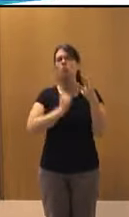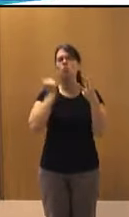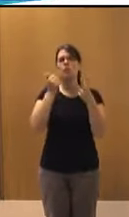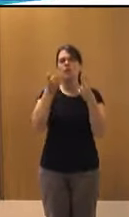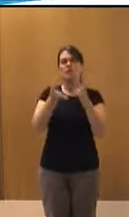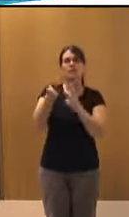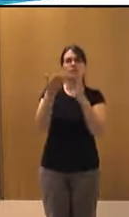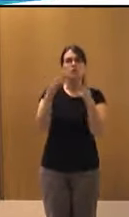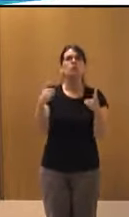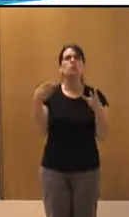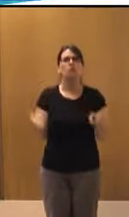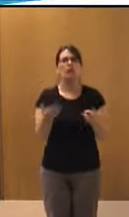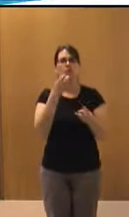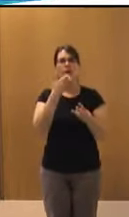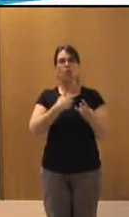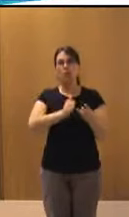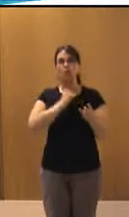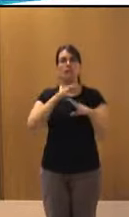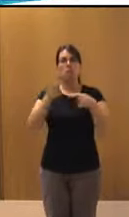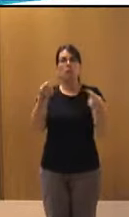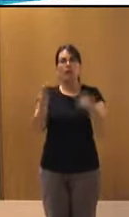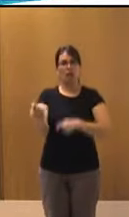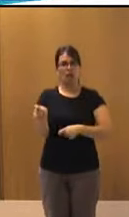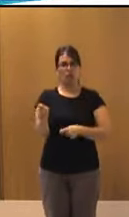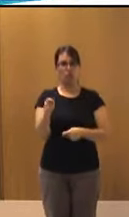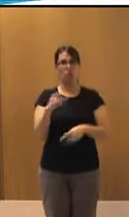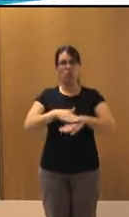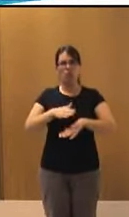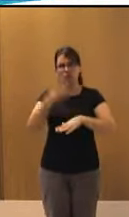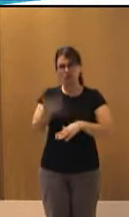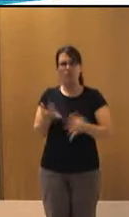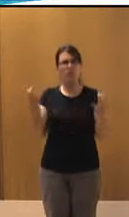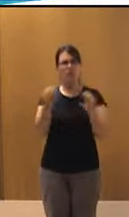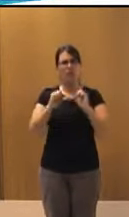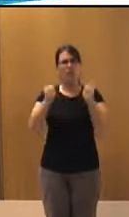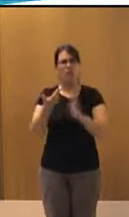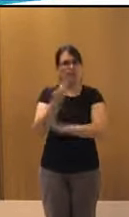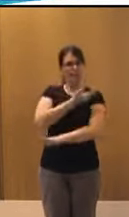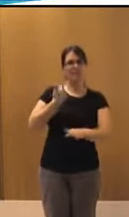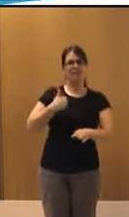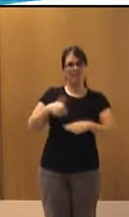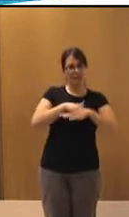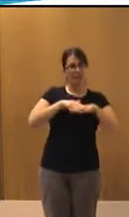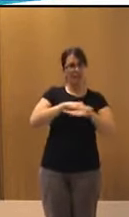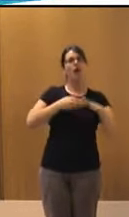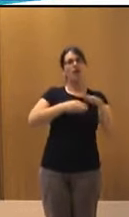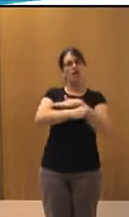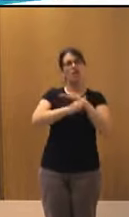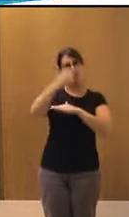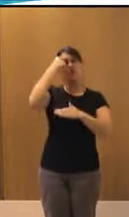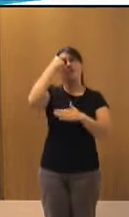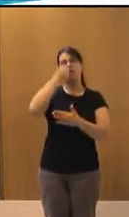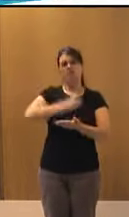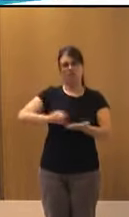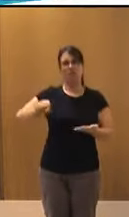se abren. Por ejemplo, qué oportunidades de mercado y por qué es tan importante que se empiece a contemplar la accesibilidad en el